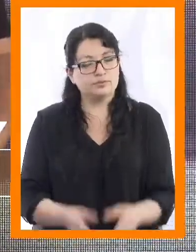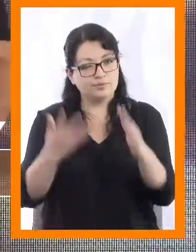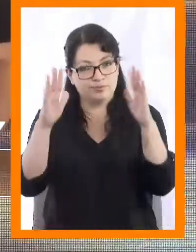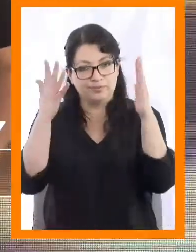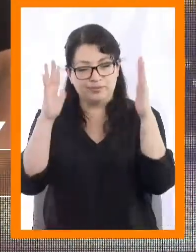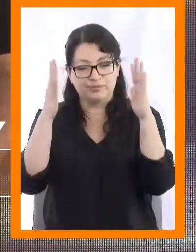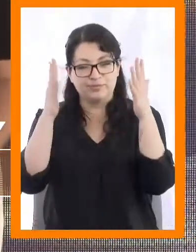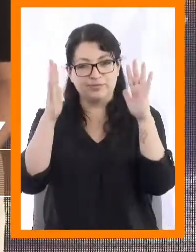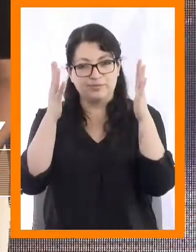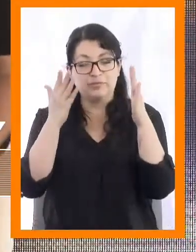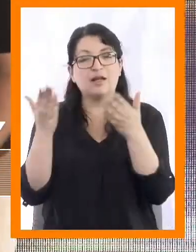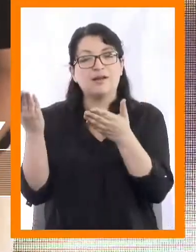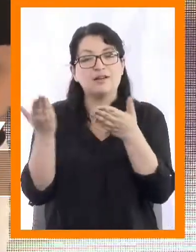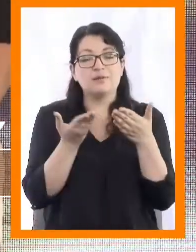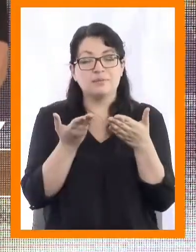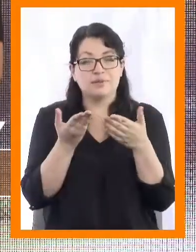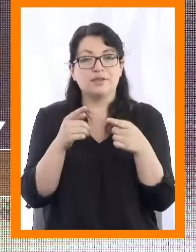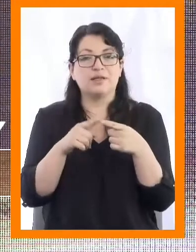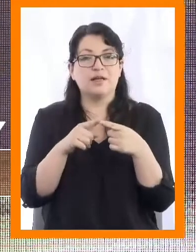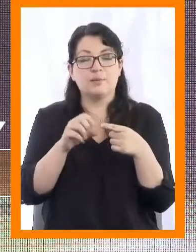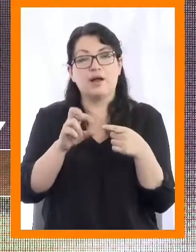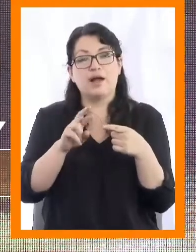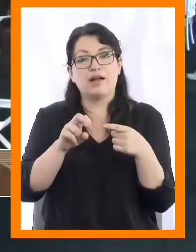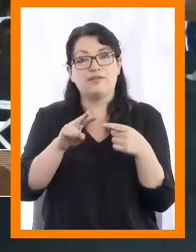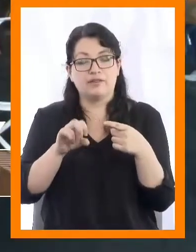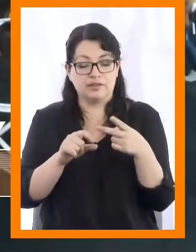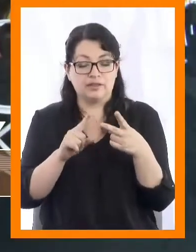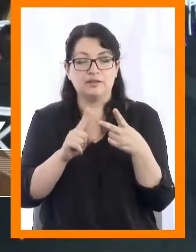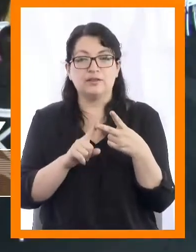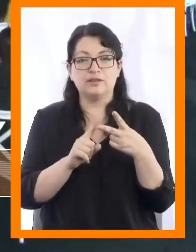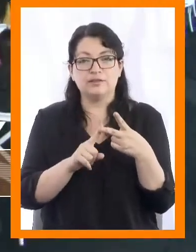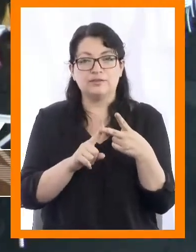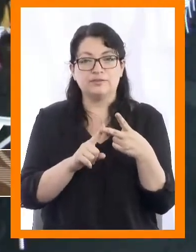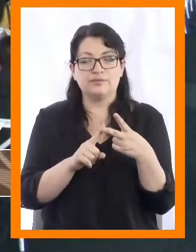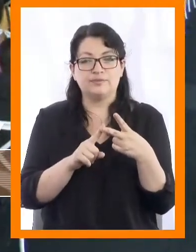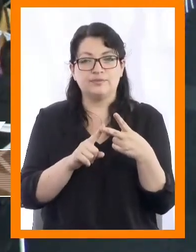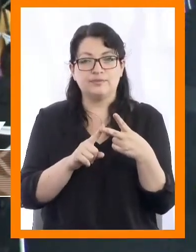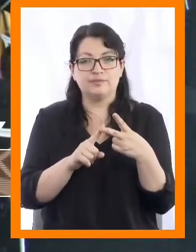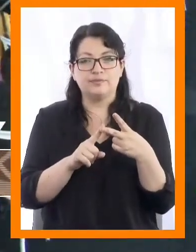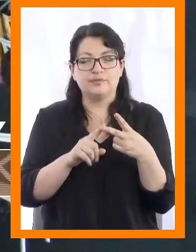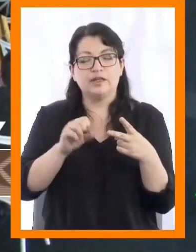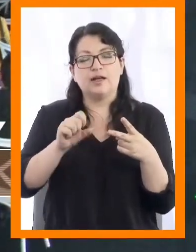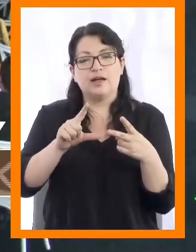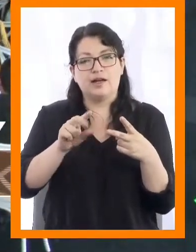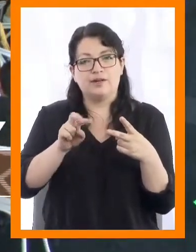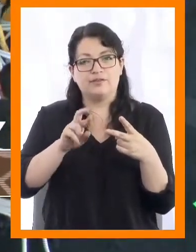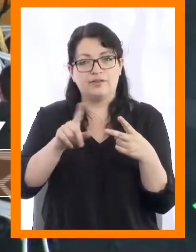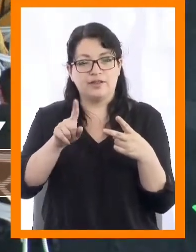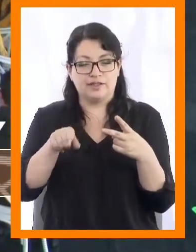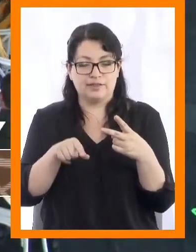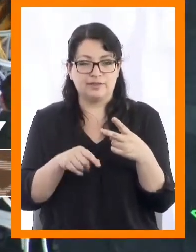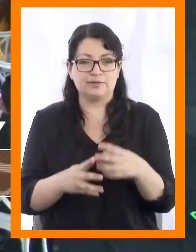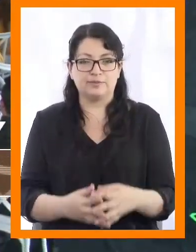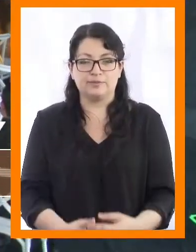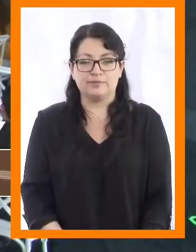Jacqueline Adriazola Aravena, Miguel Ángel Álvarez Abayay.